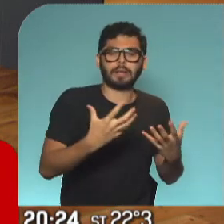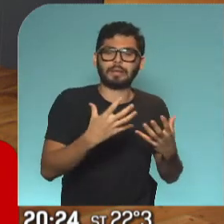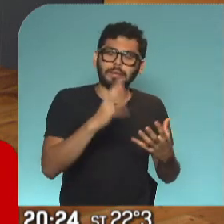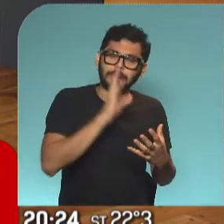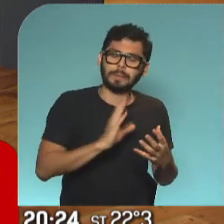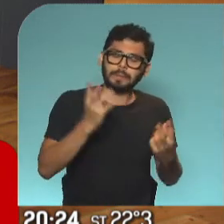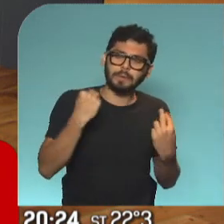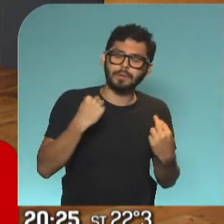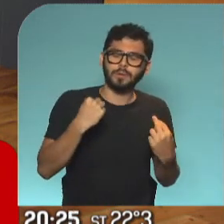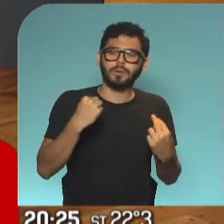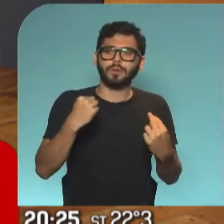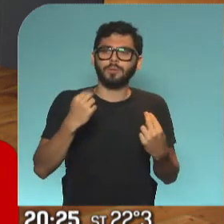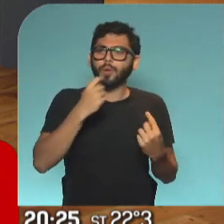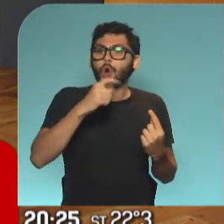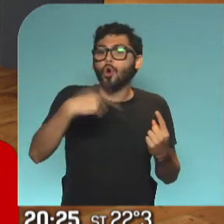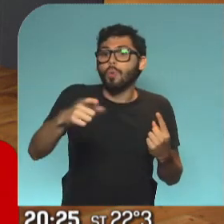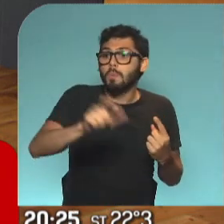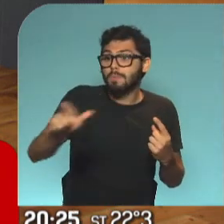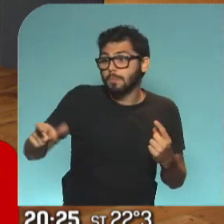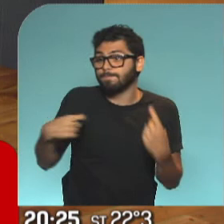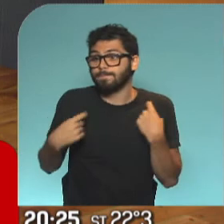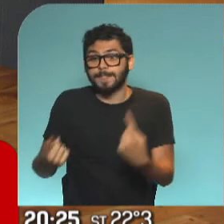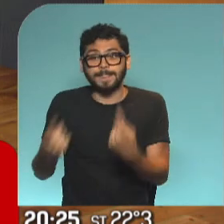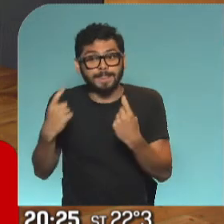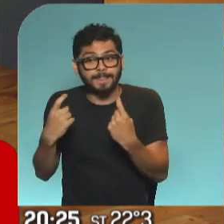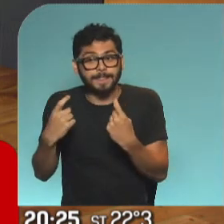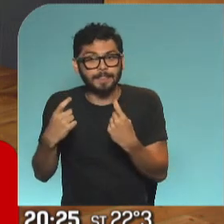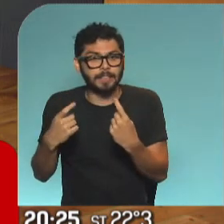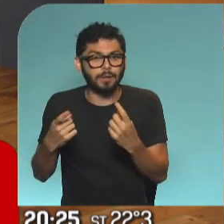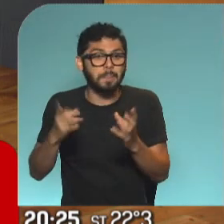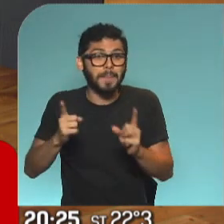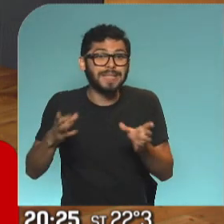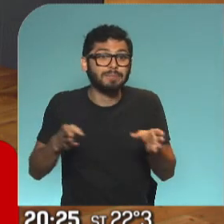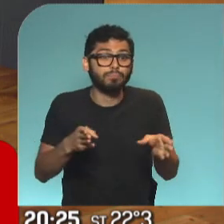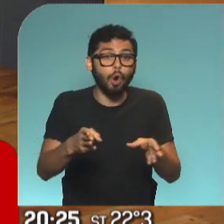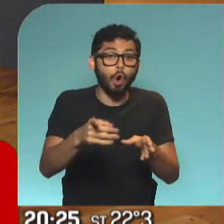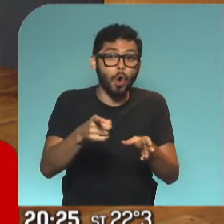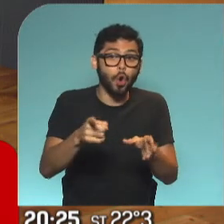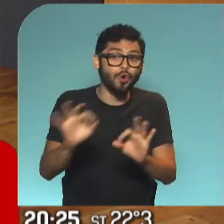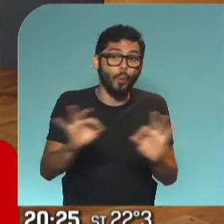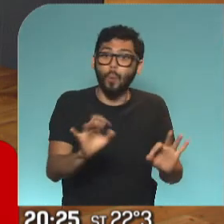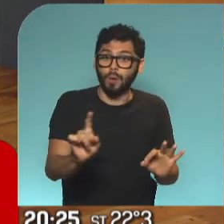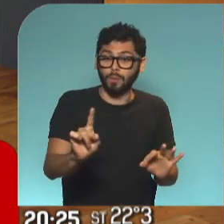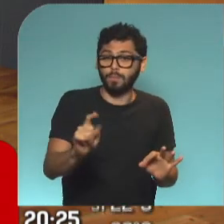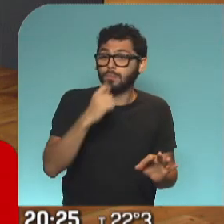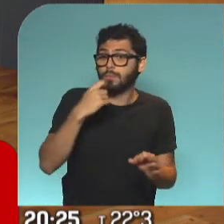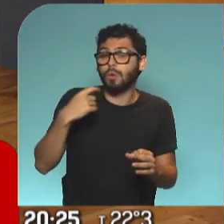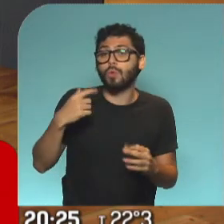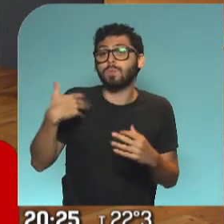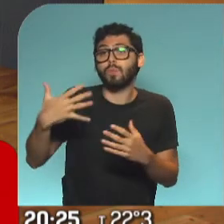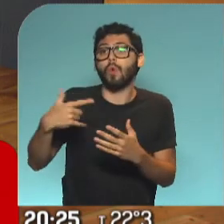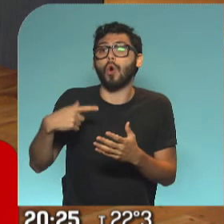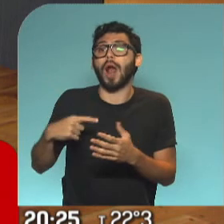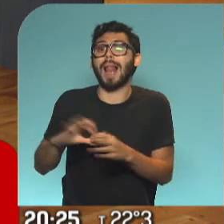personas, con necesidades también, no tomen esos caminos, sabiendo que pueden el día de mañana ser absueltas. Creo